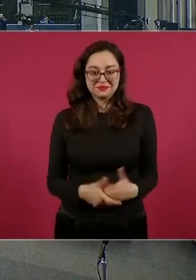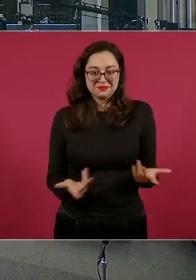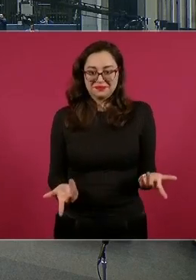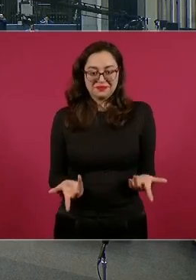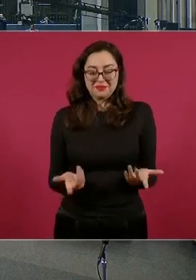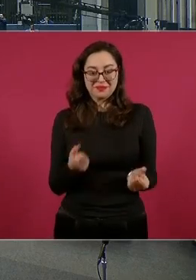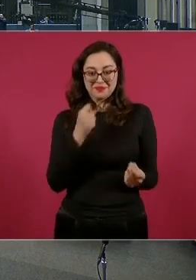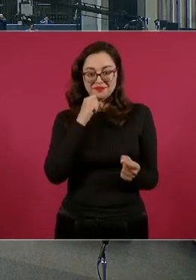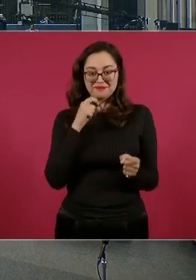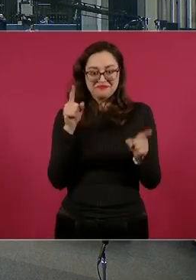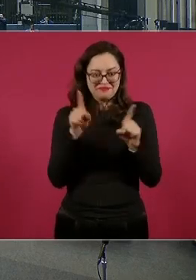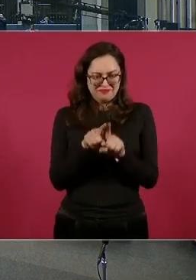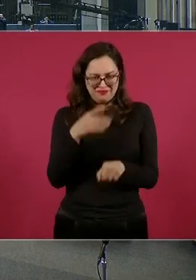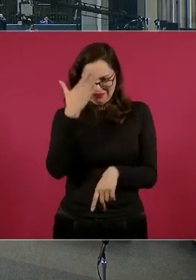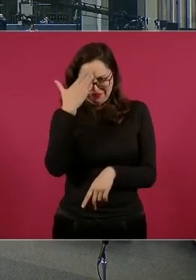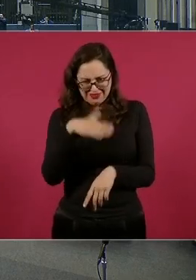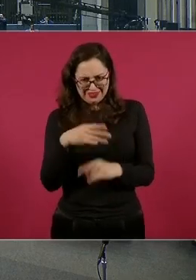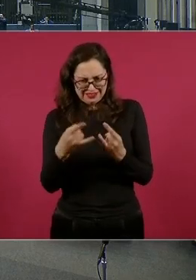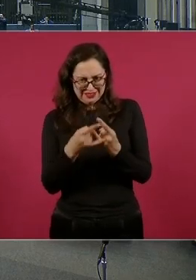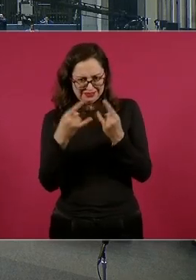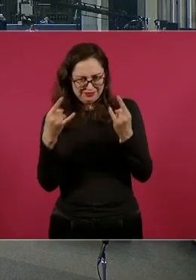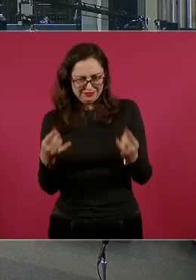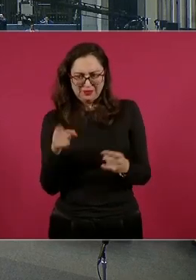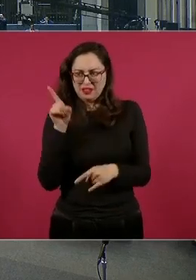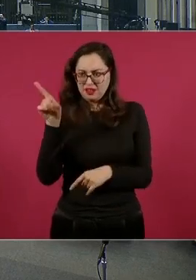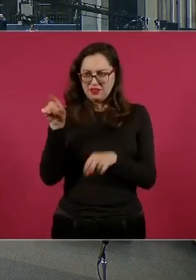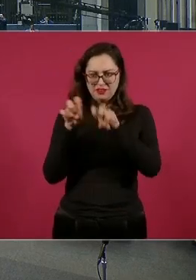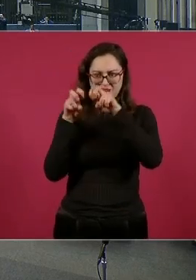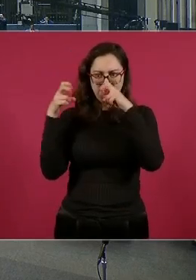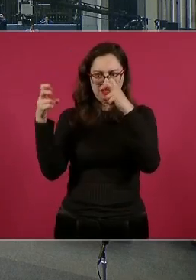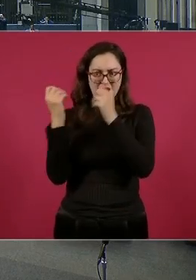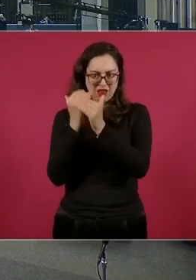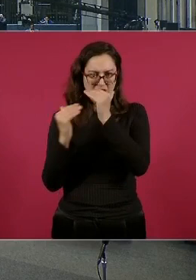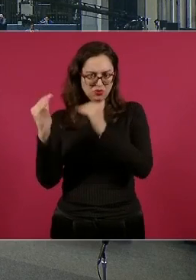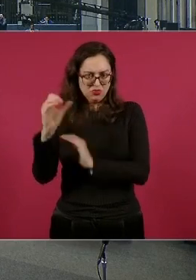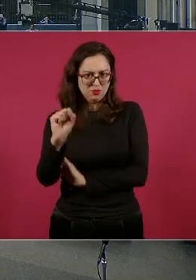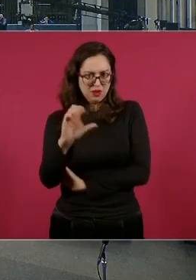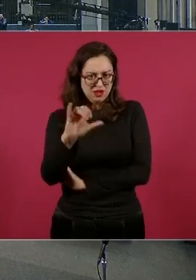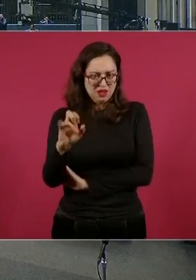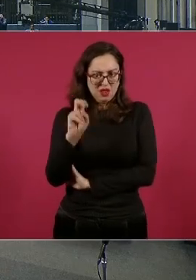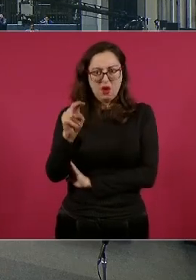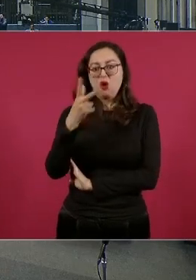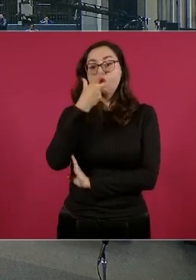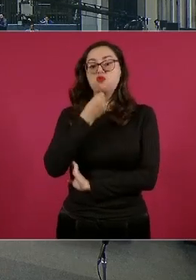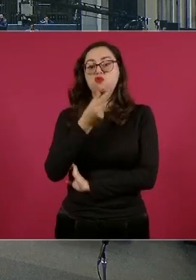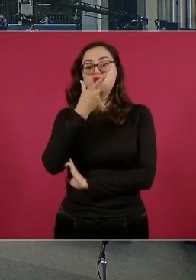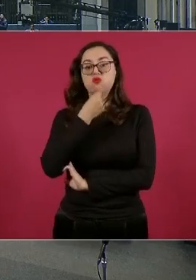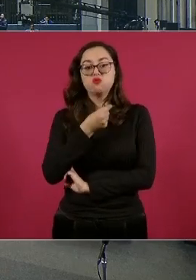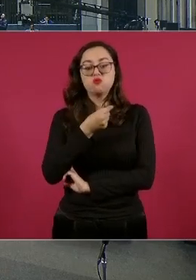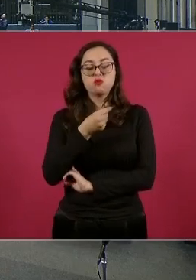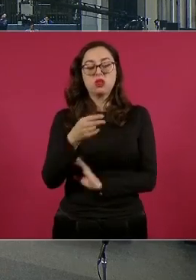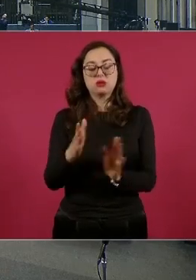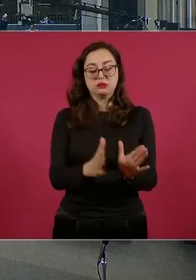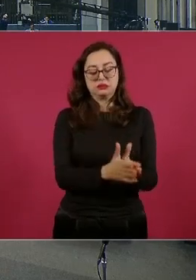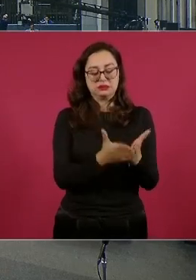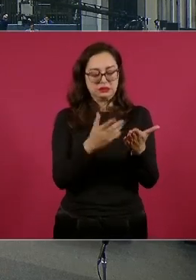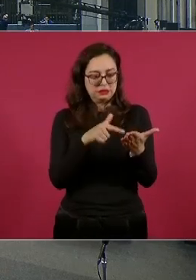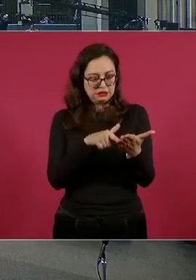famosísimo ministro, que llega